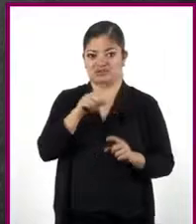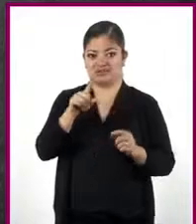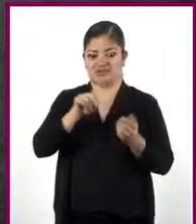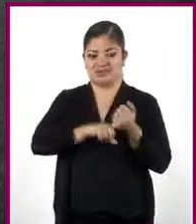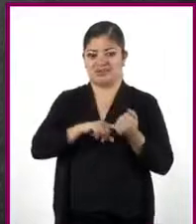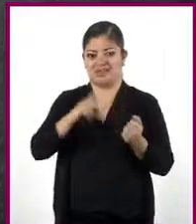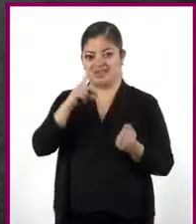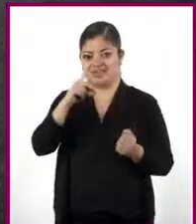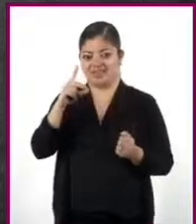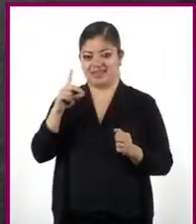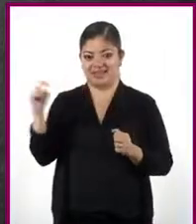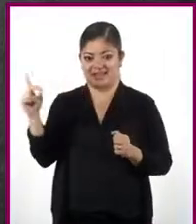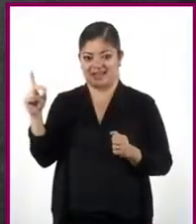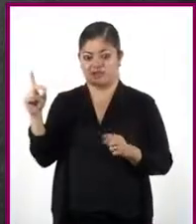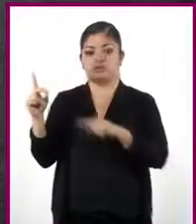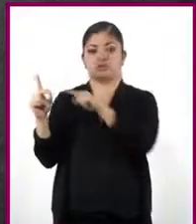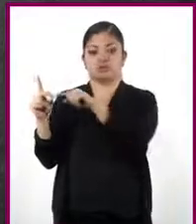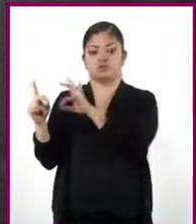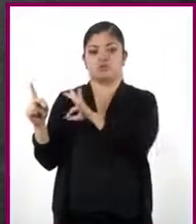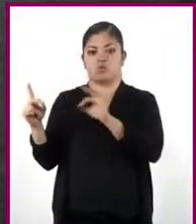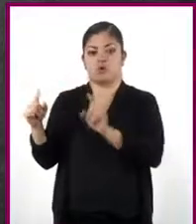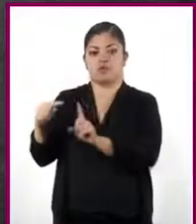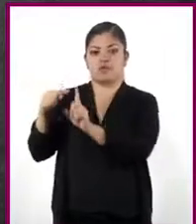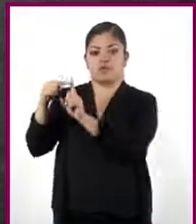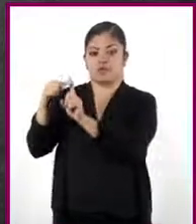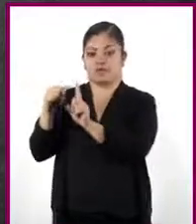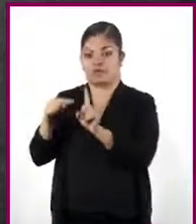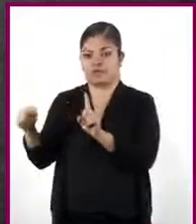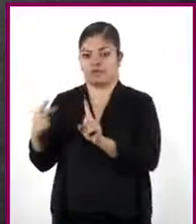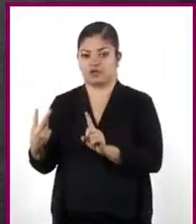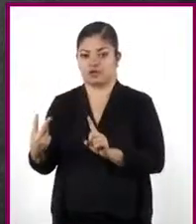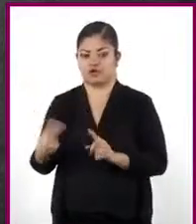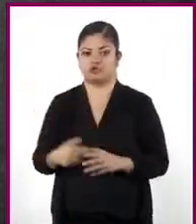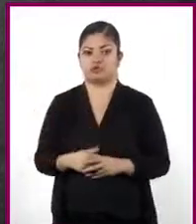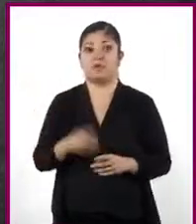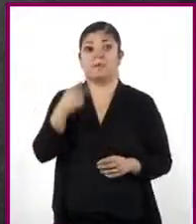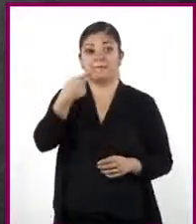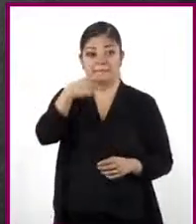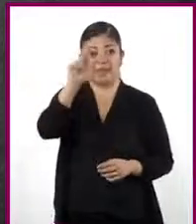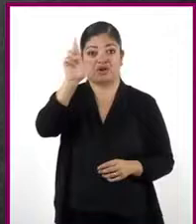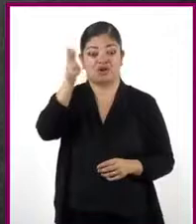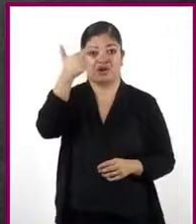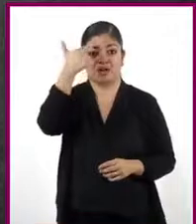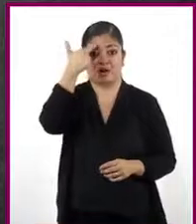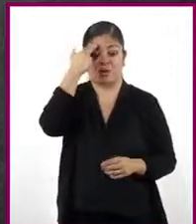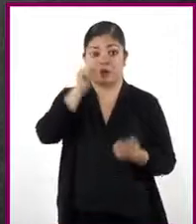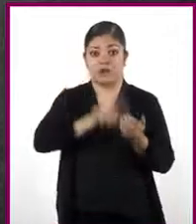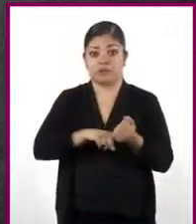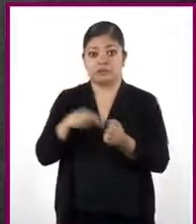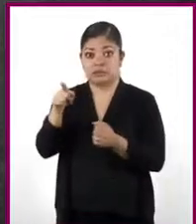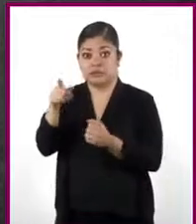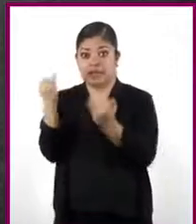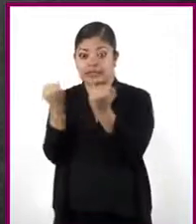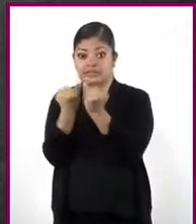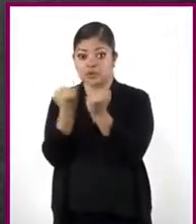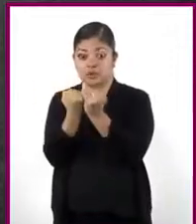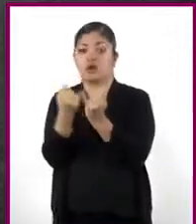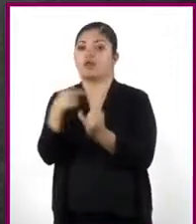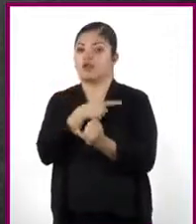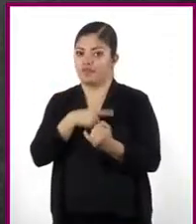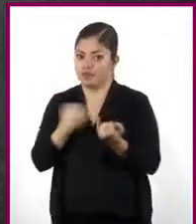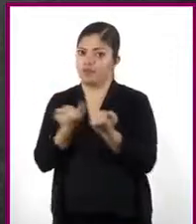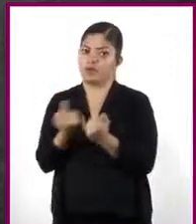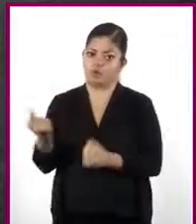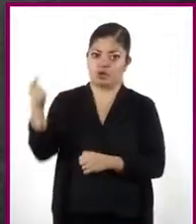del lado derecho de la igualdad, podemos dividir entre 2. Pero recuerden que lo que se hace de un lado de la igualdad se debe